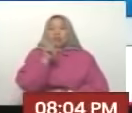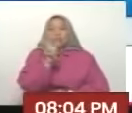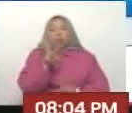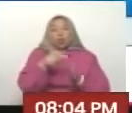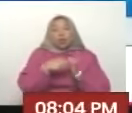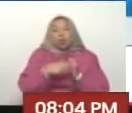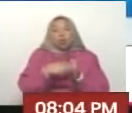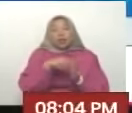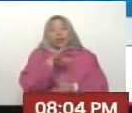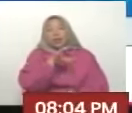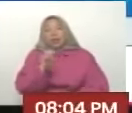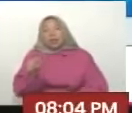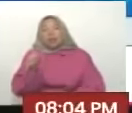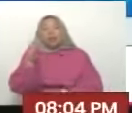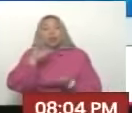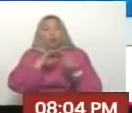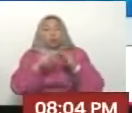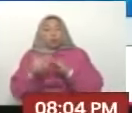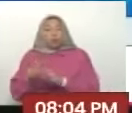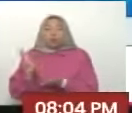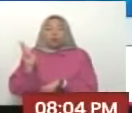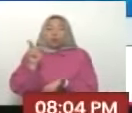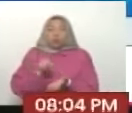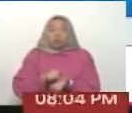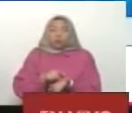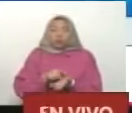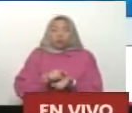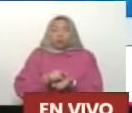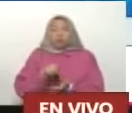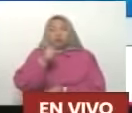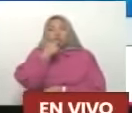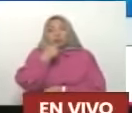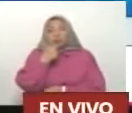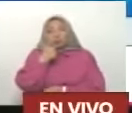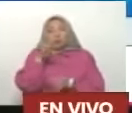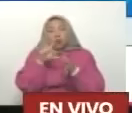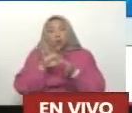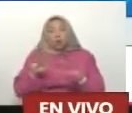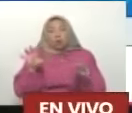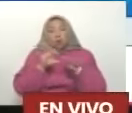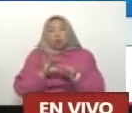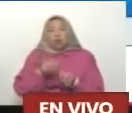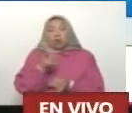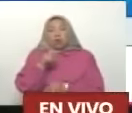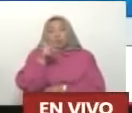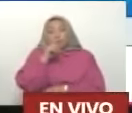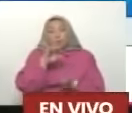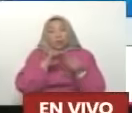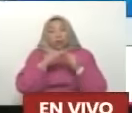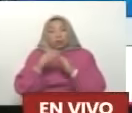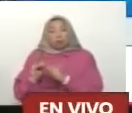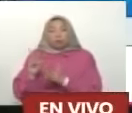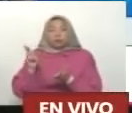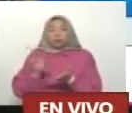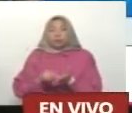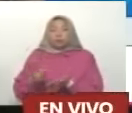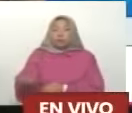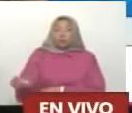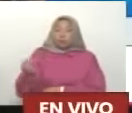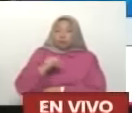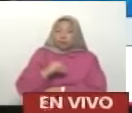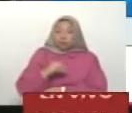comunas Eran rurales Y que cuesta Mucho Construir Comunas Comunas Que es el agregado